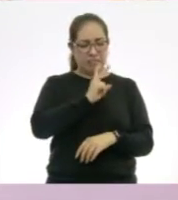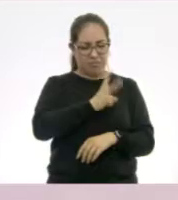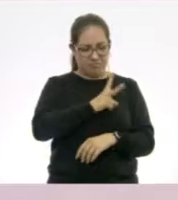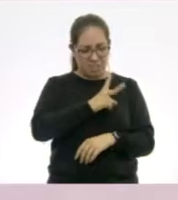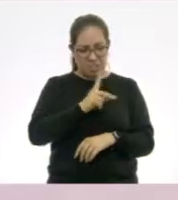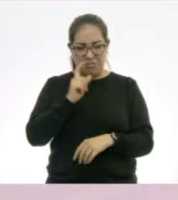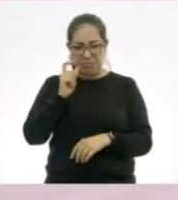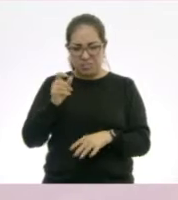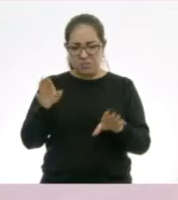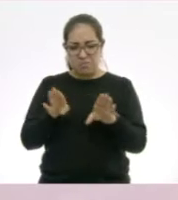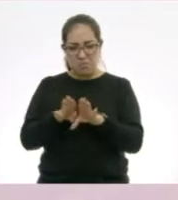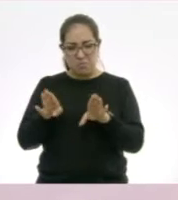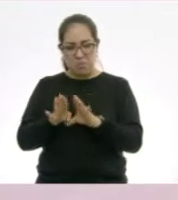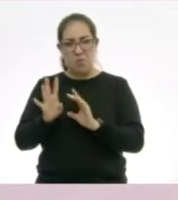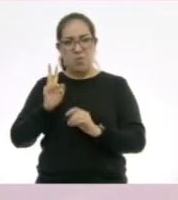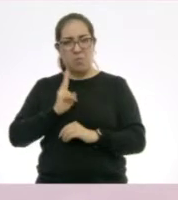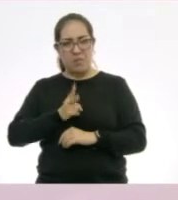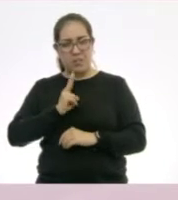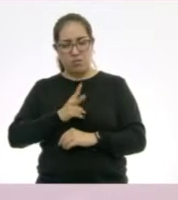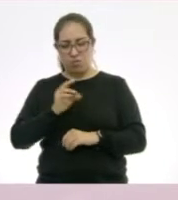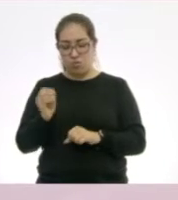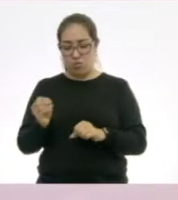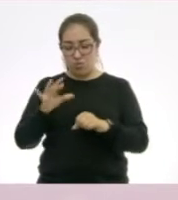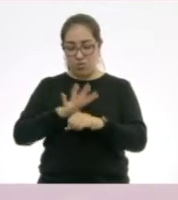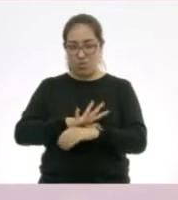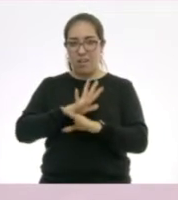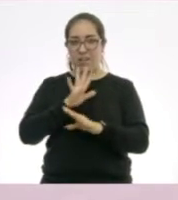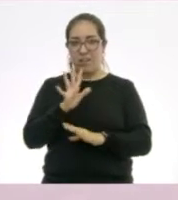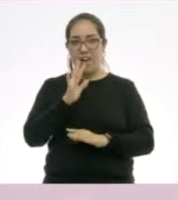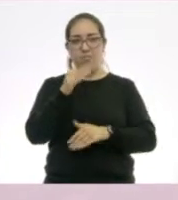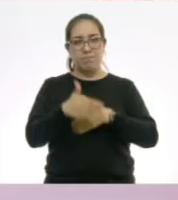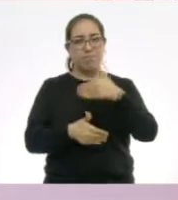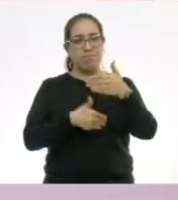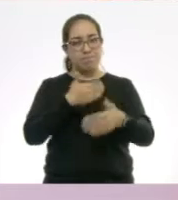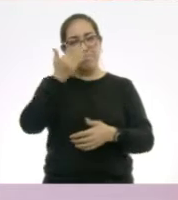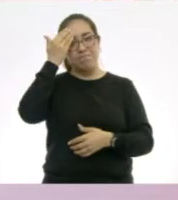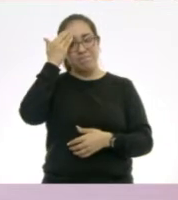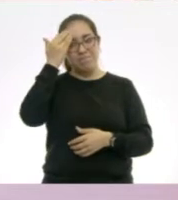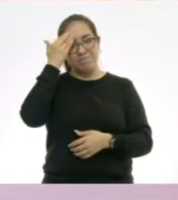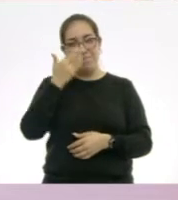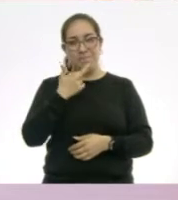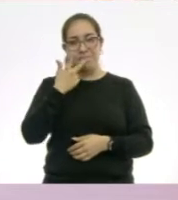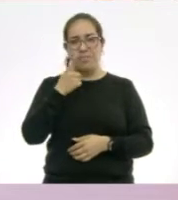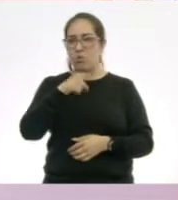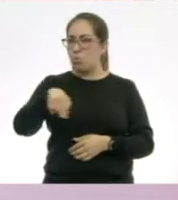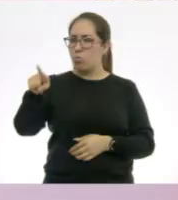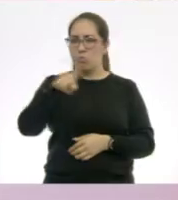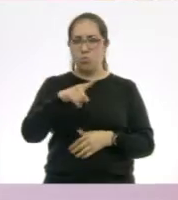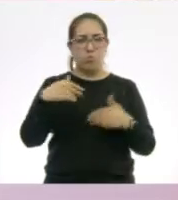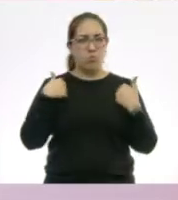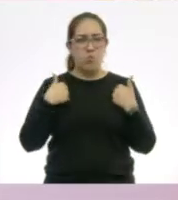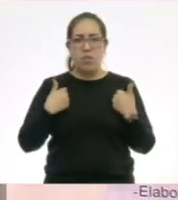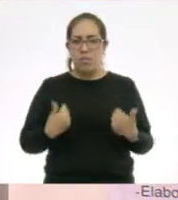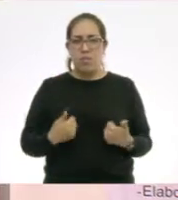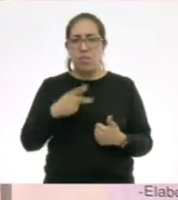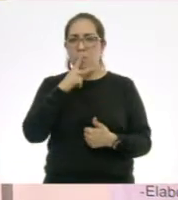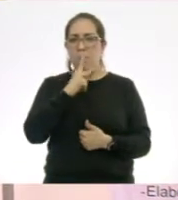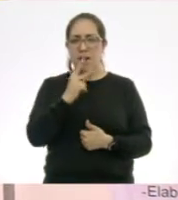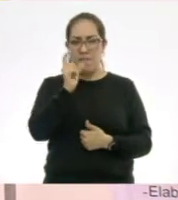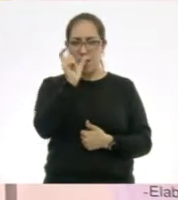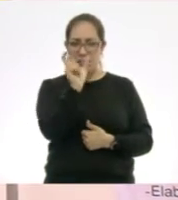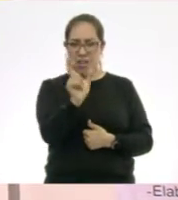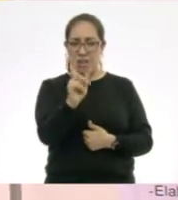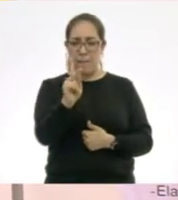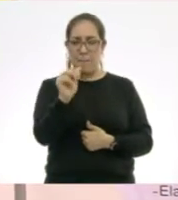exactamente acercándonos más a lo que es una pandemia, ¿no? Y ahora, si ustedes no entienden bien lo que es la palabra pandemia,